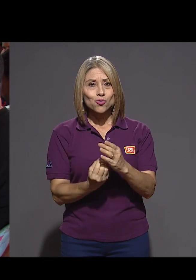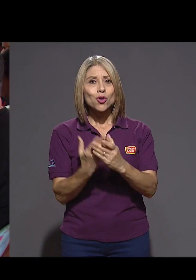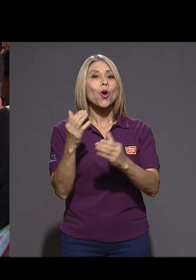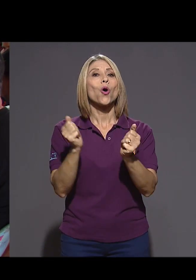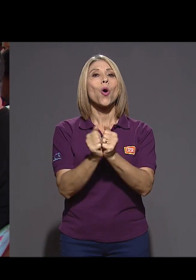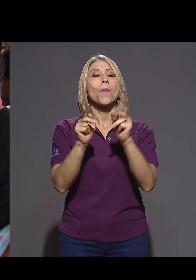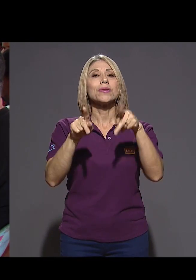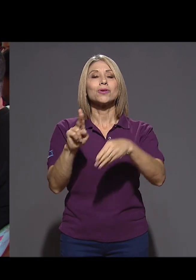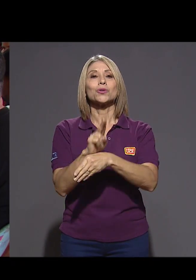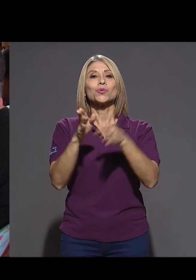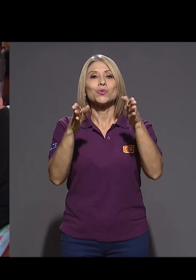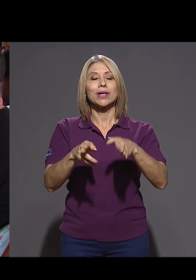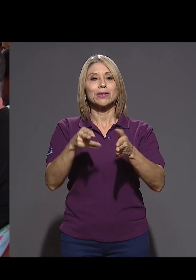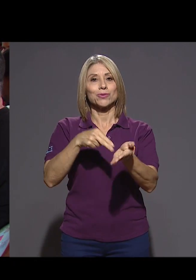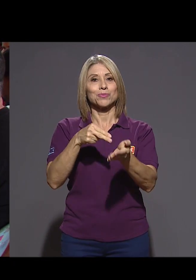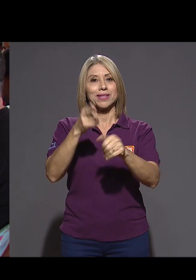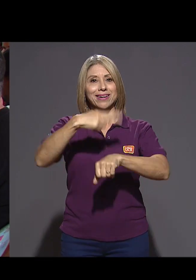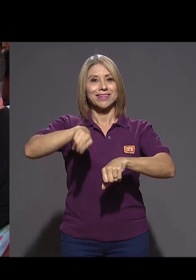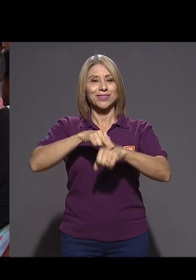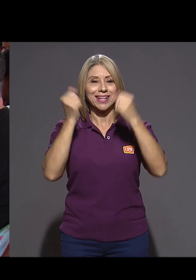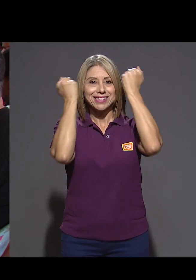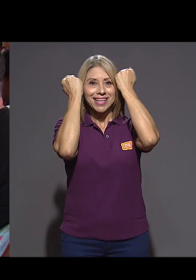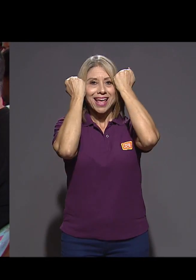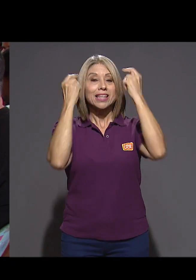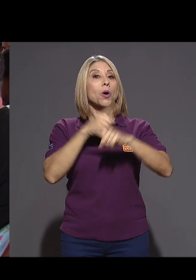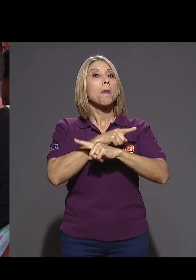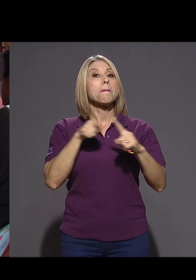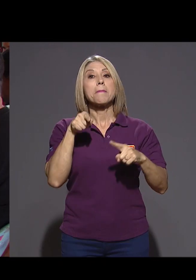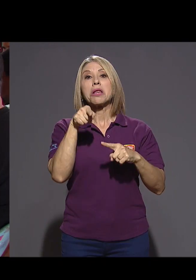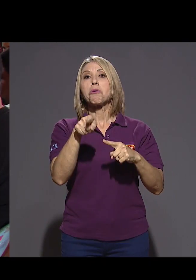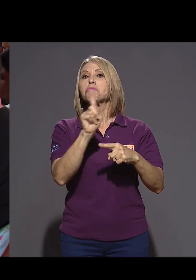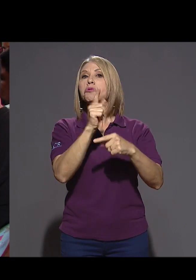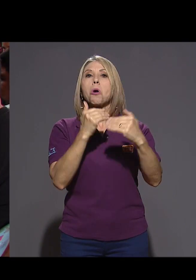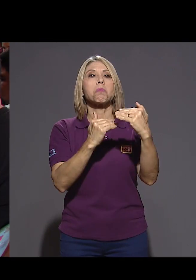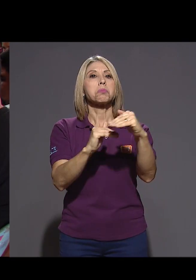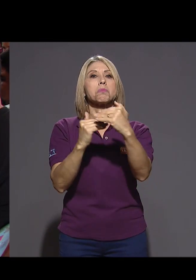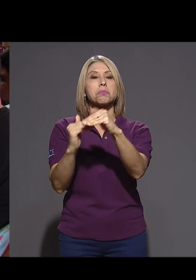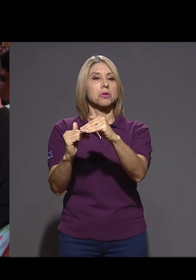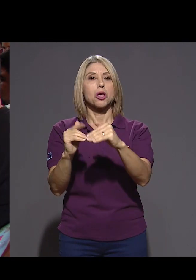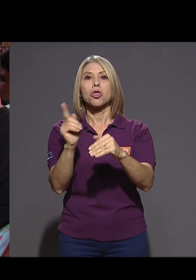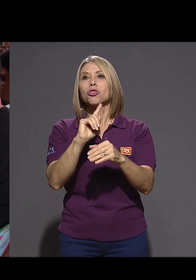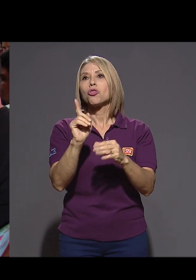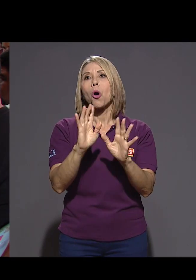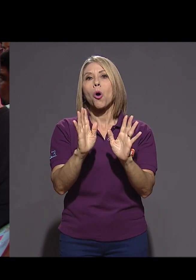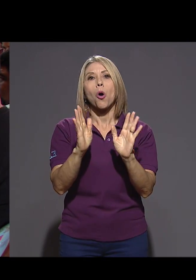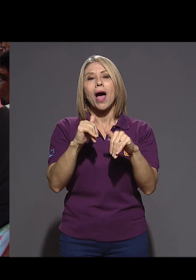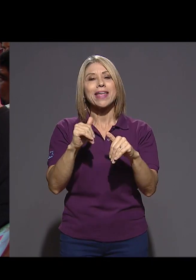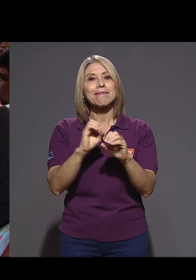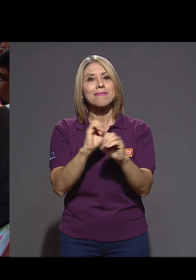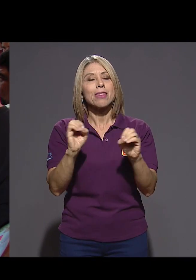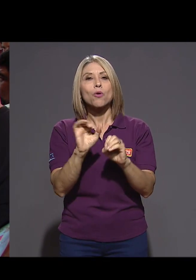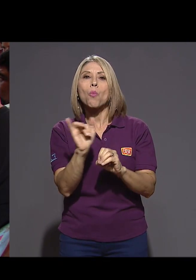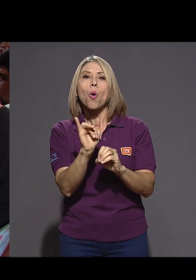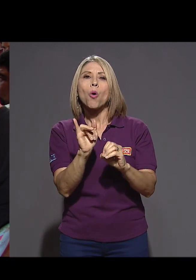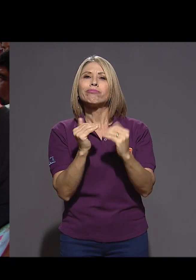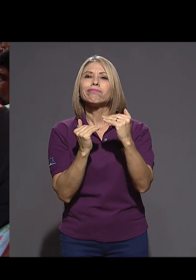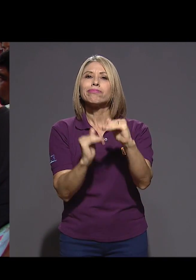surgió con los usuarios del Hospital Nacional Psiquiátrico, pero se aleja de restringir el ingreso y participación a un diagnóstico.